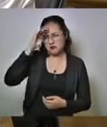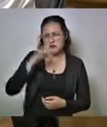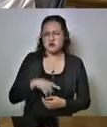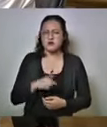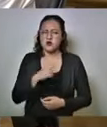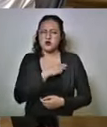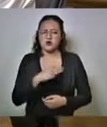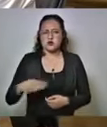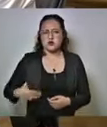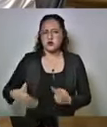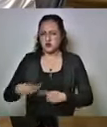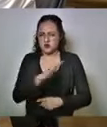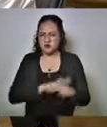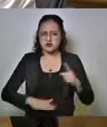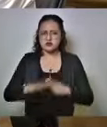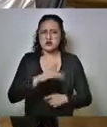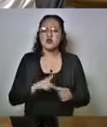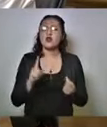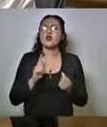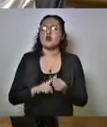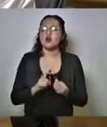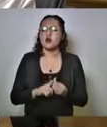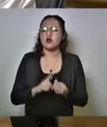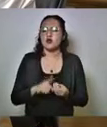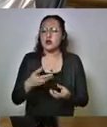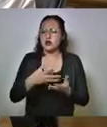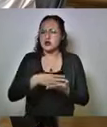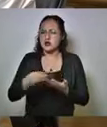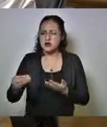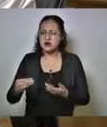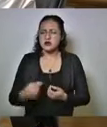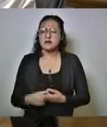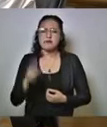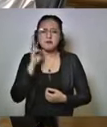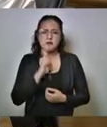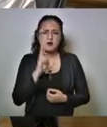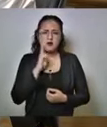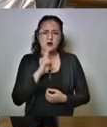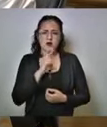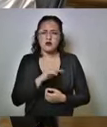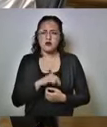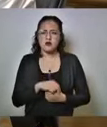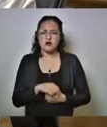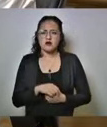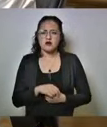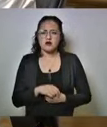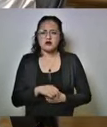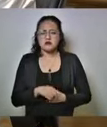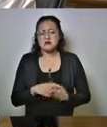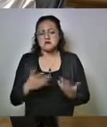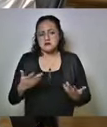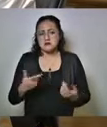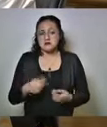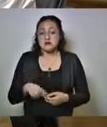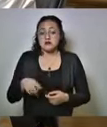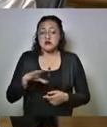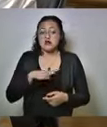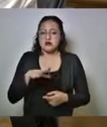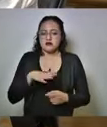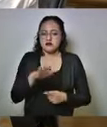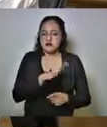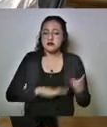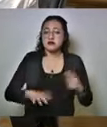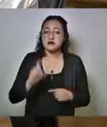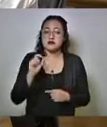municipios donde se contagiaron y viendo cuáles son municipios conurbados, hay 27